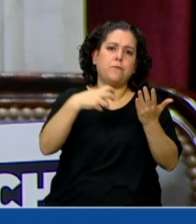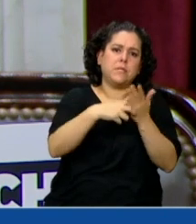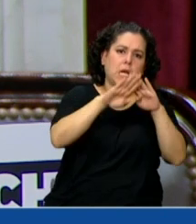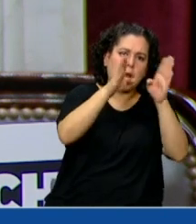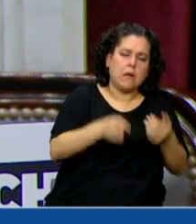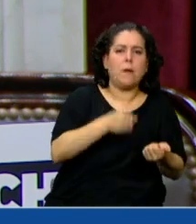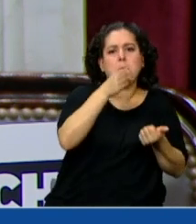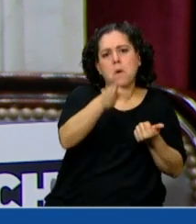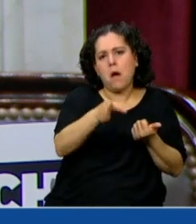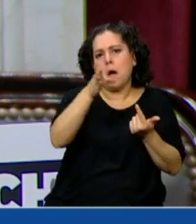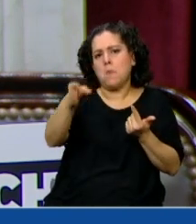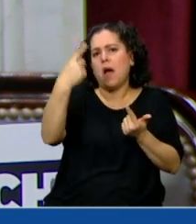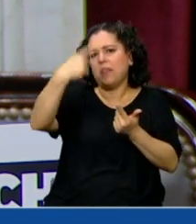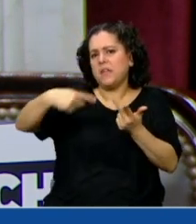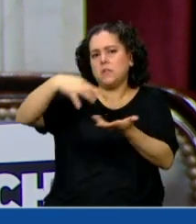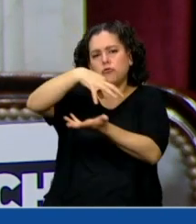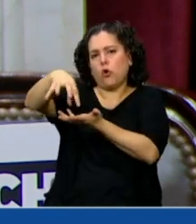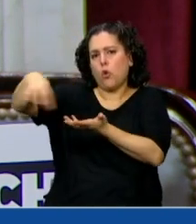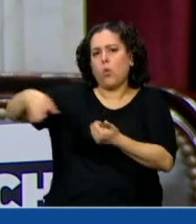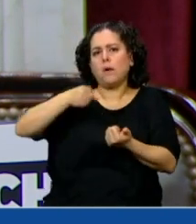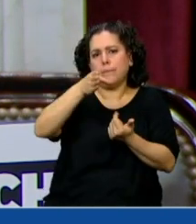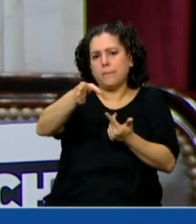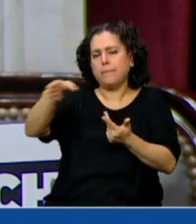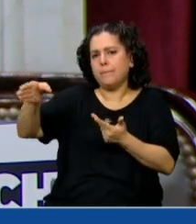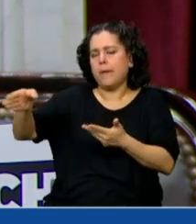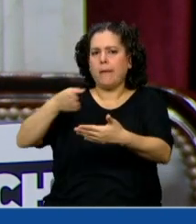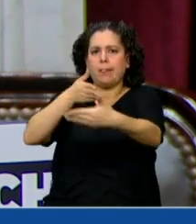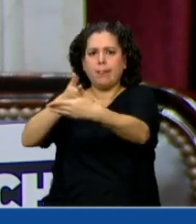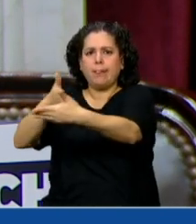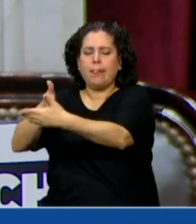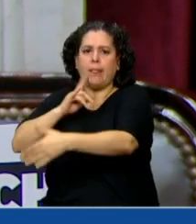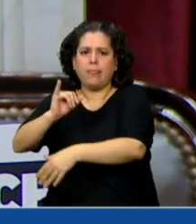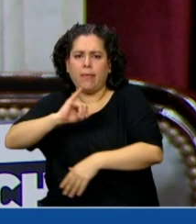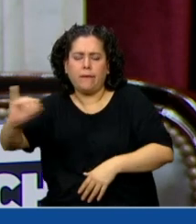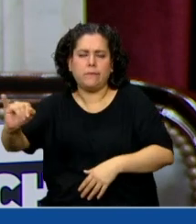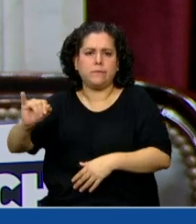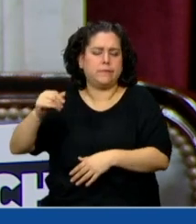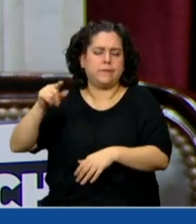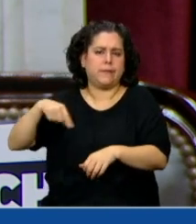diversos lugares donde se dificulta que se tomen las denuncias,